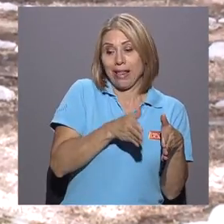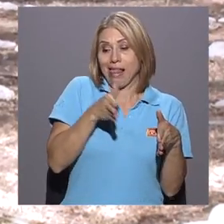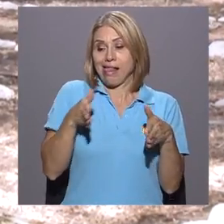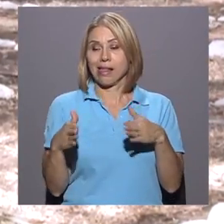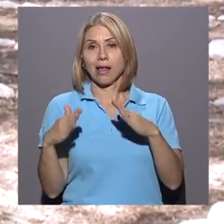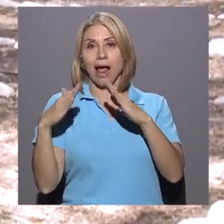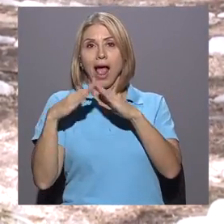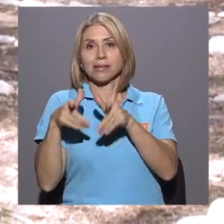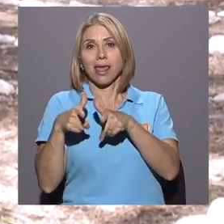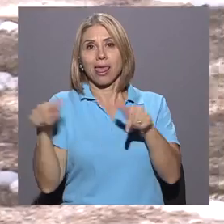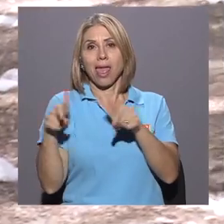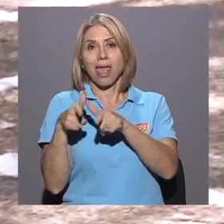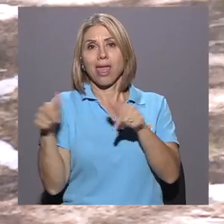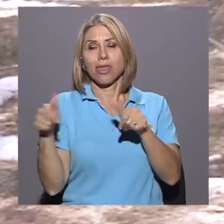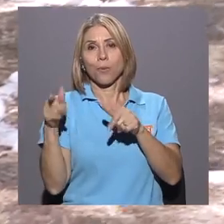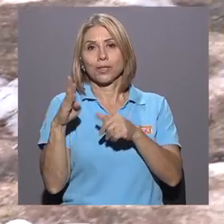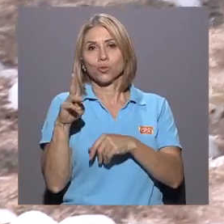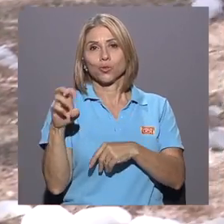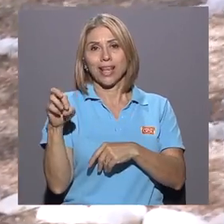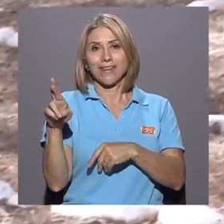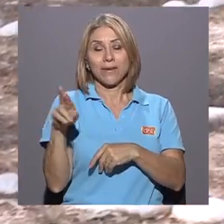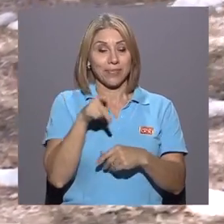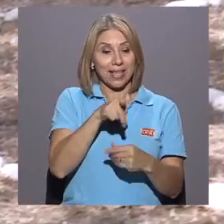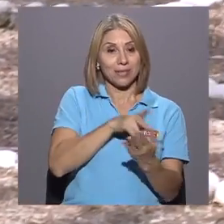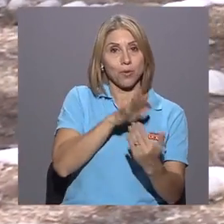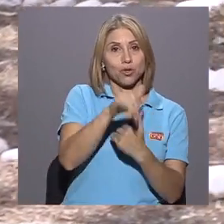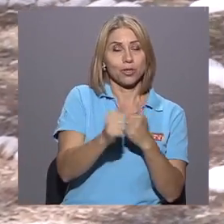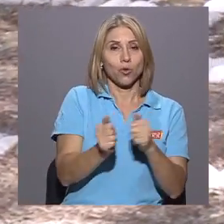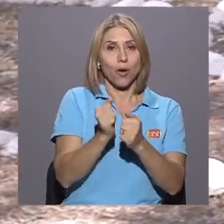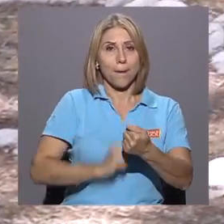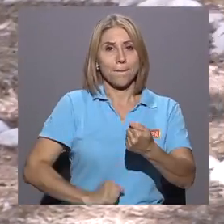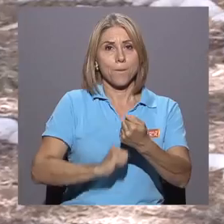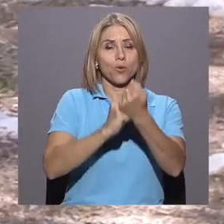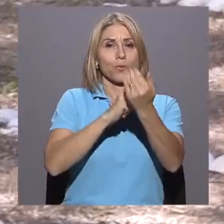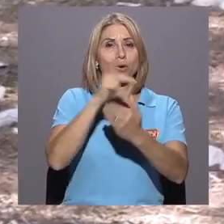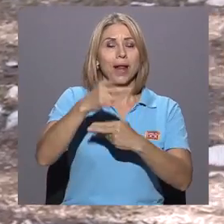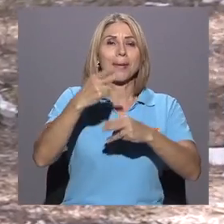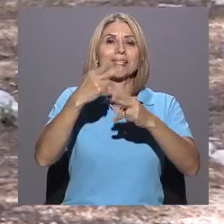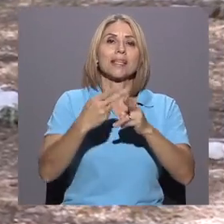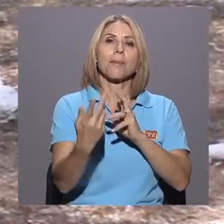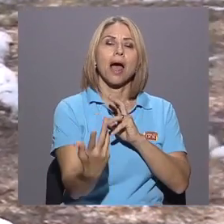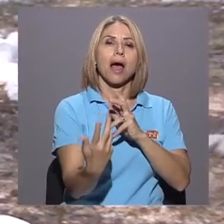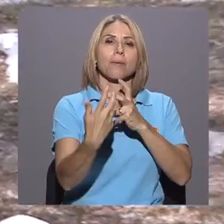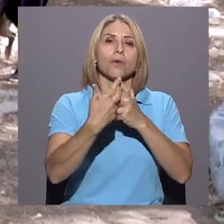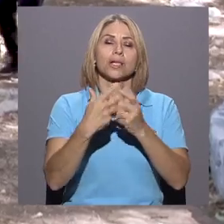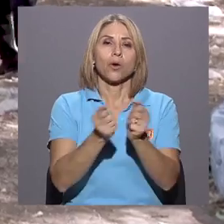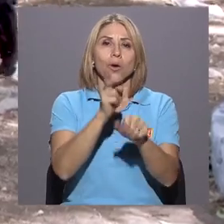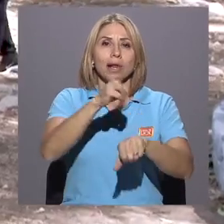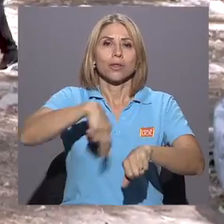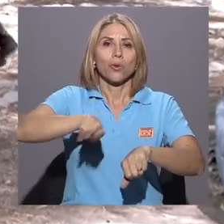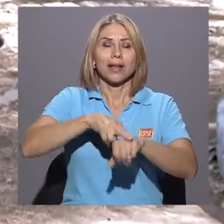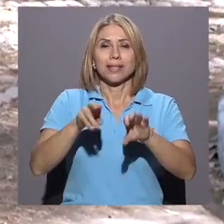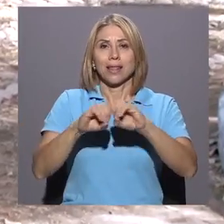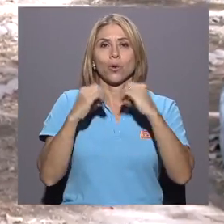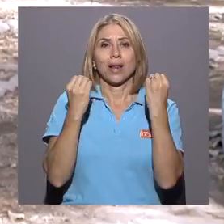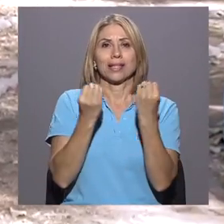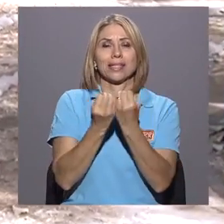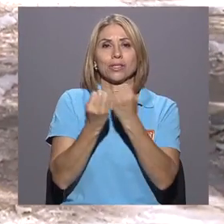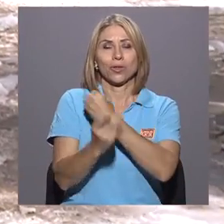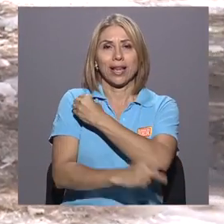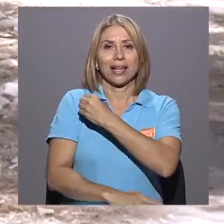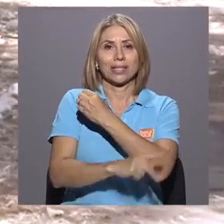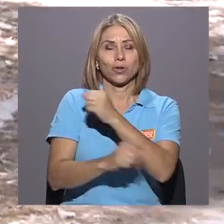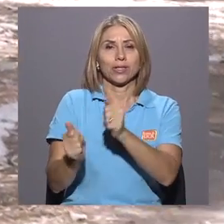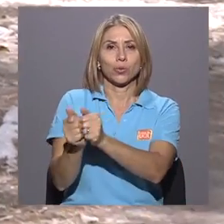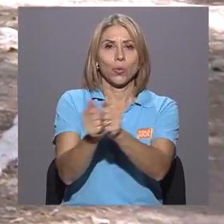UCR. El proyecto contó con el apoyo del programa Armonía con la Naturaleza de la Organización de las Naciones